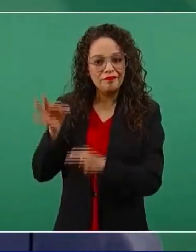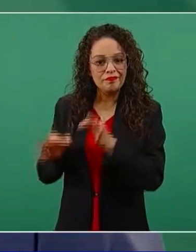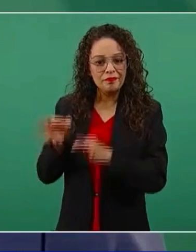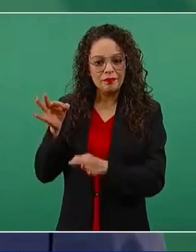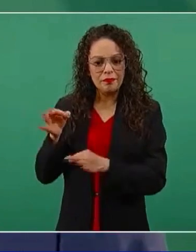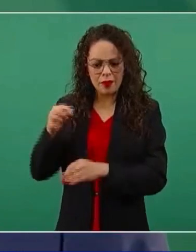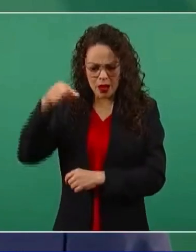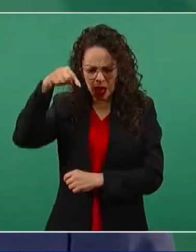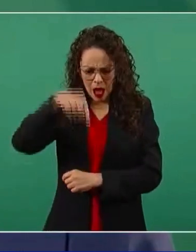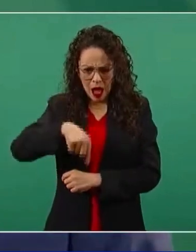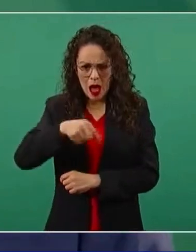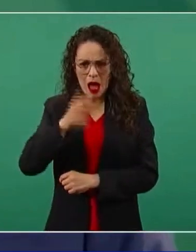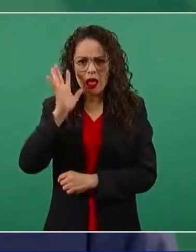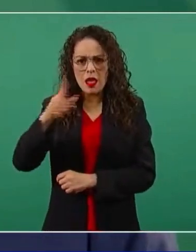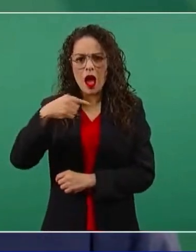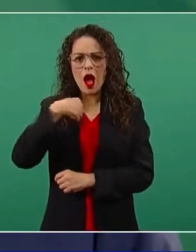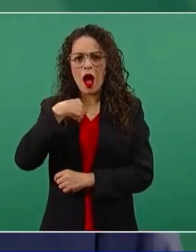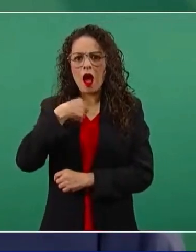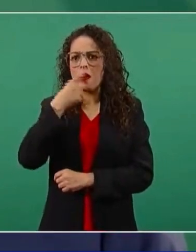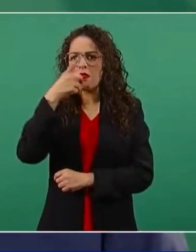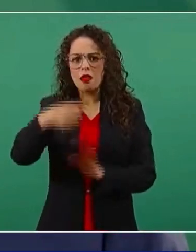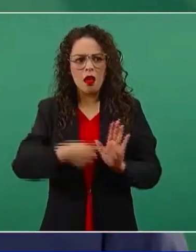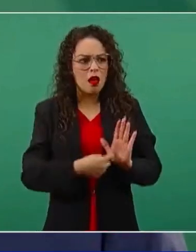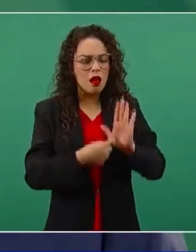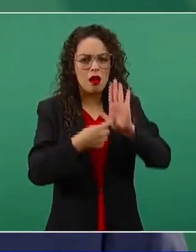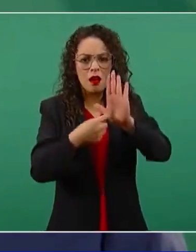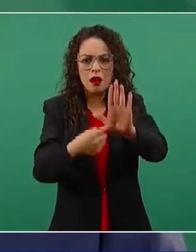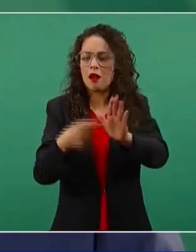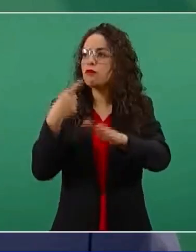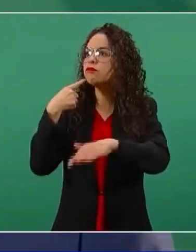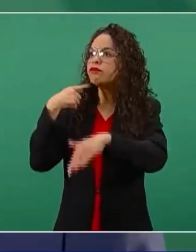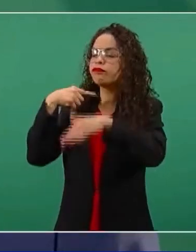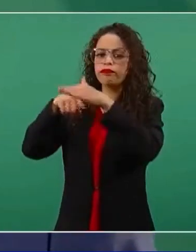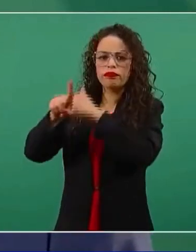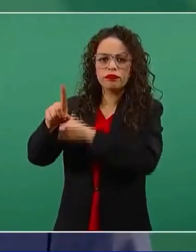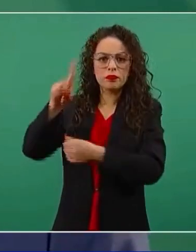denuncié porque es un delito electoral,